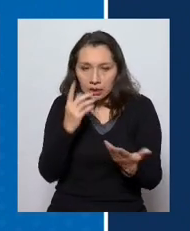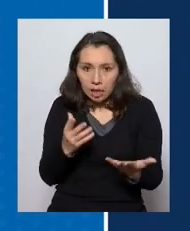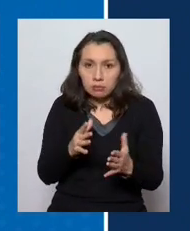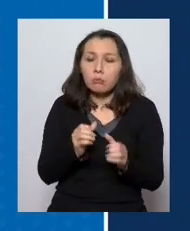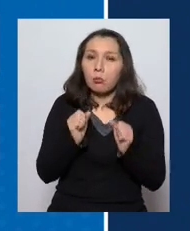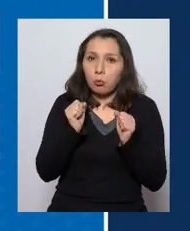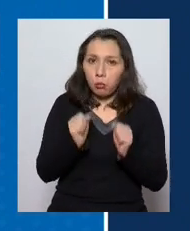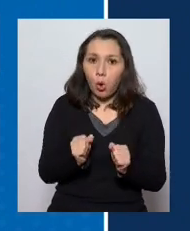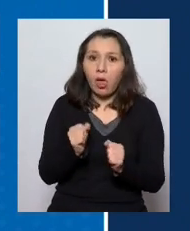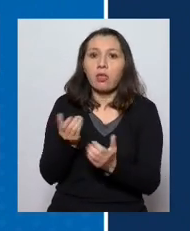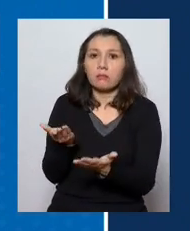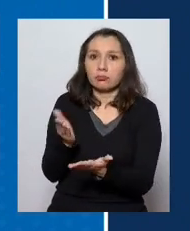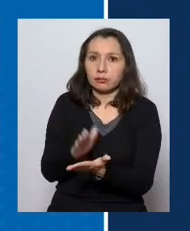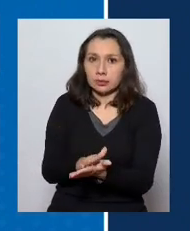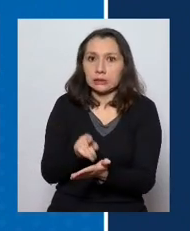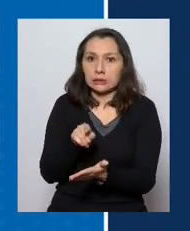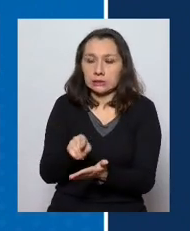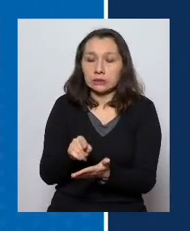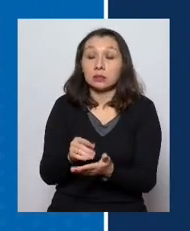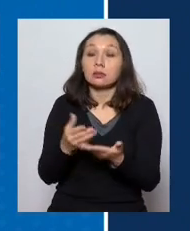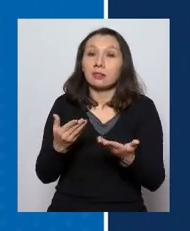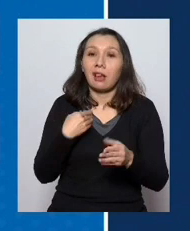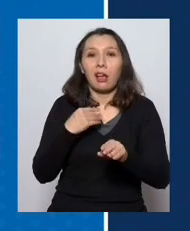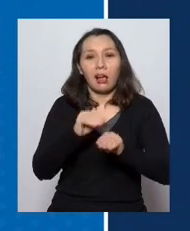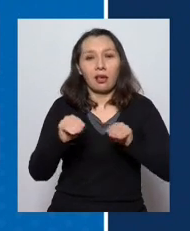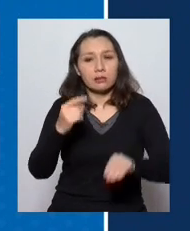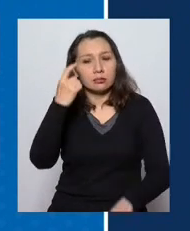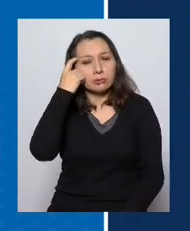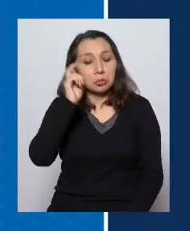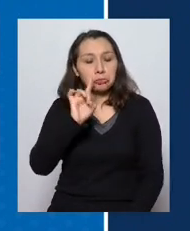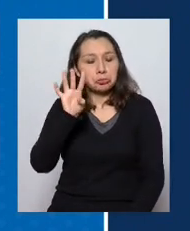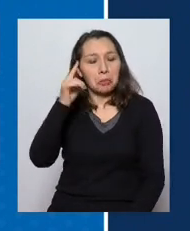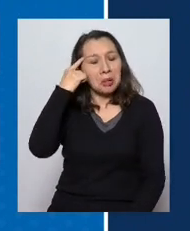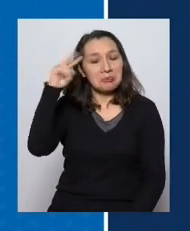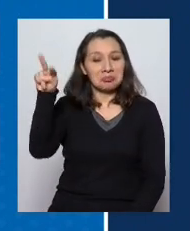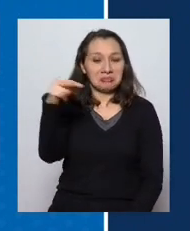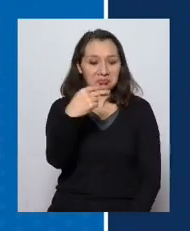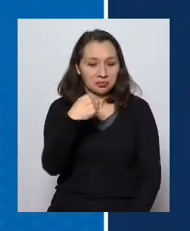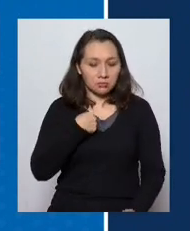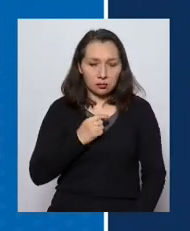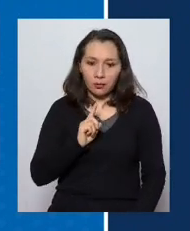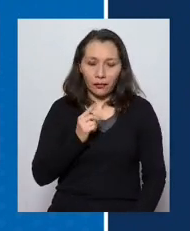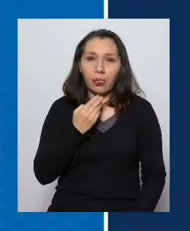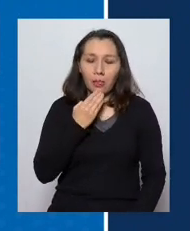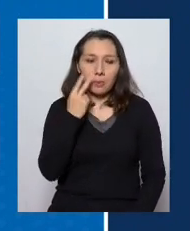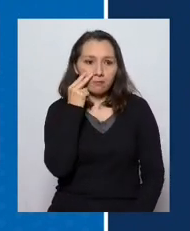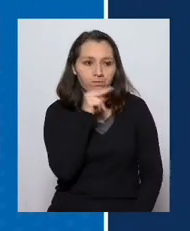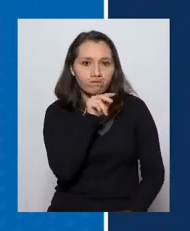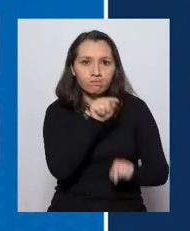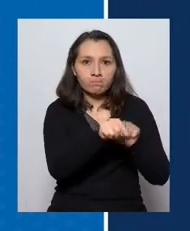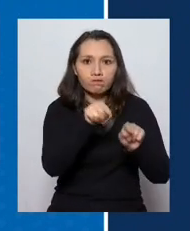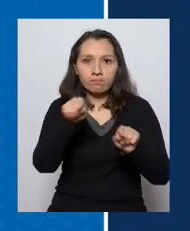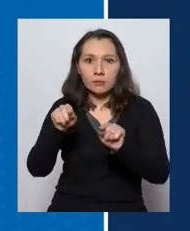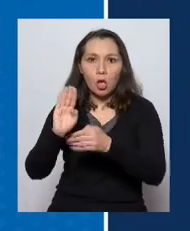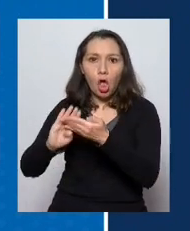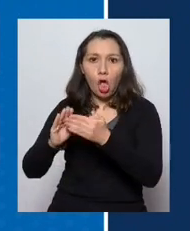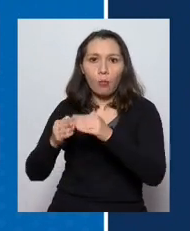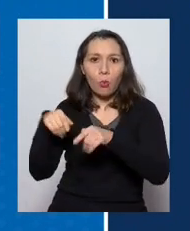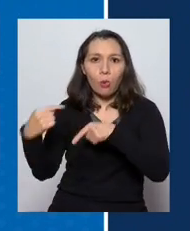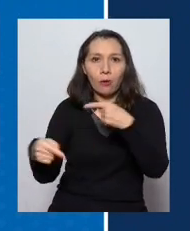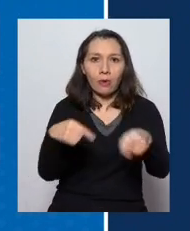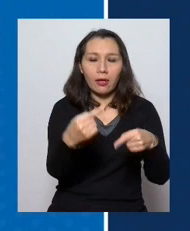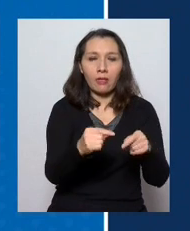tienen más probabilidad de fallecer. Y es por eso que el llamado es a pensar no solamente en uno, sino que pensar en algo comunitario.